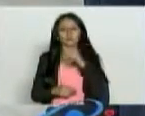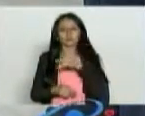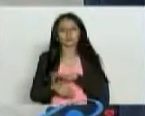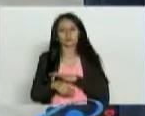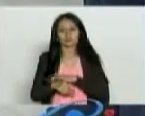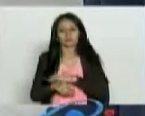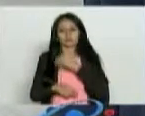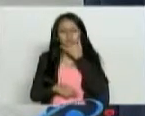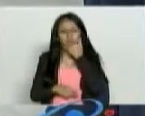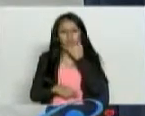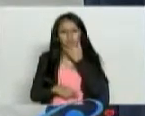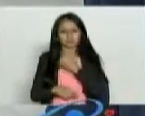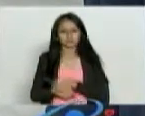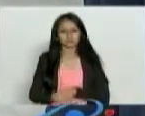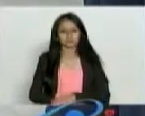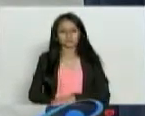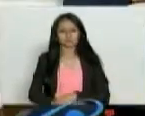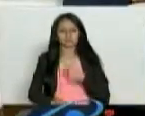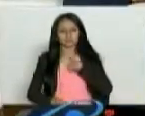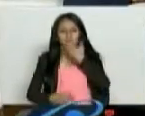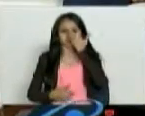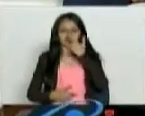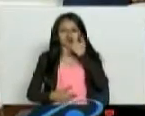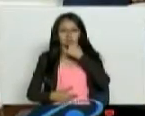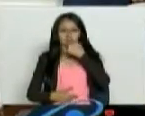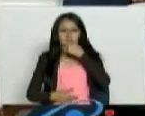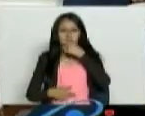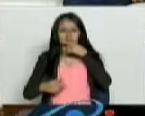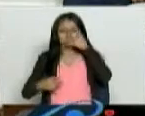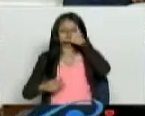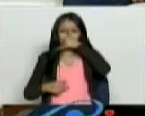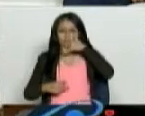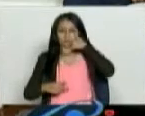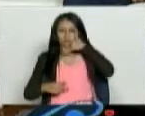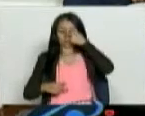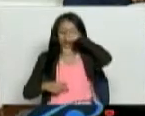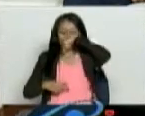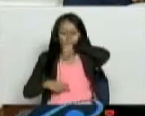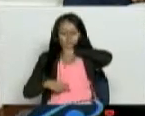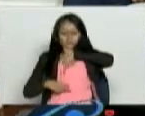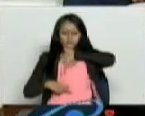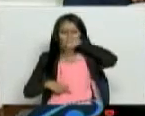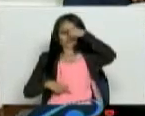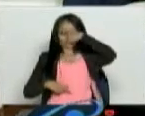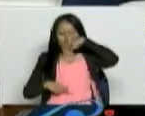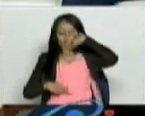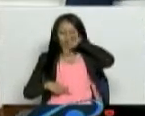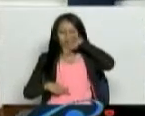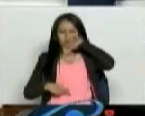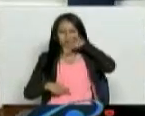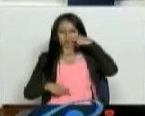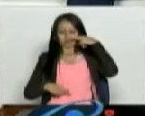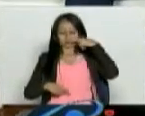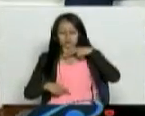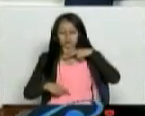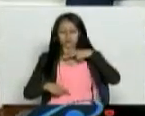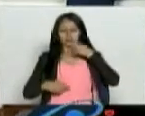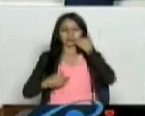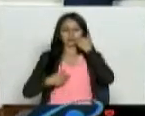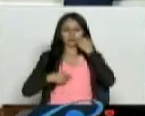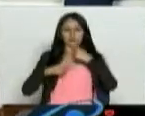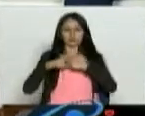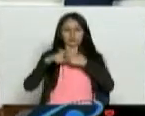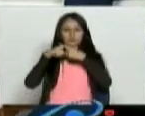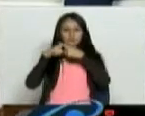Lo que pasa es que me hicieron una endoscopia. Era una endoscopia y me salió positivo el